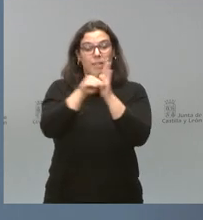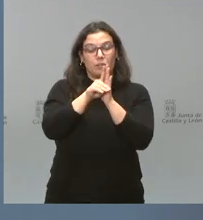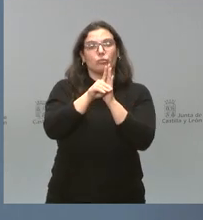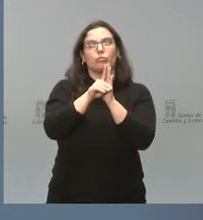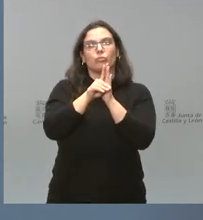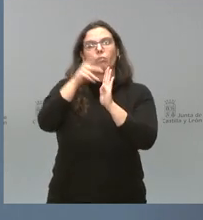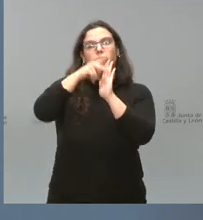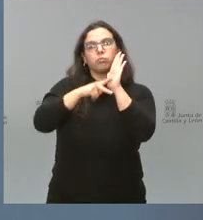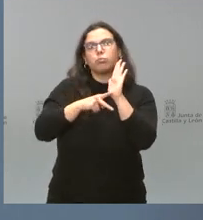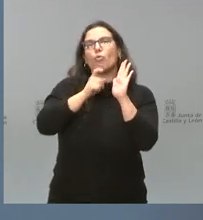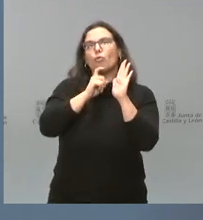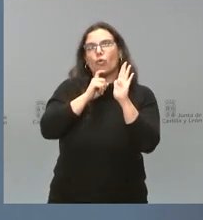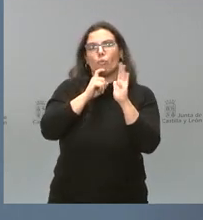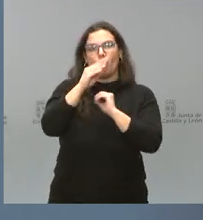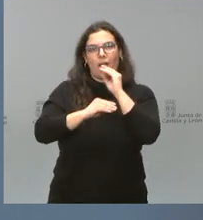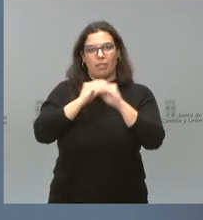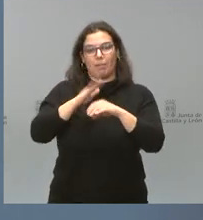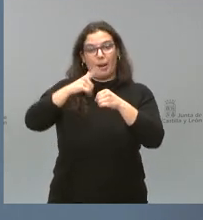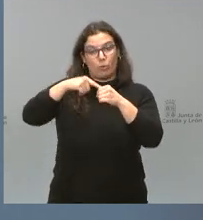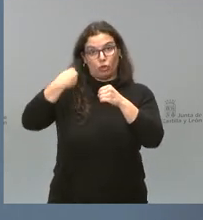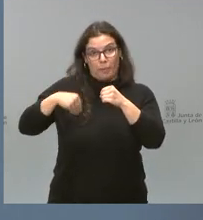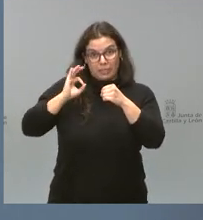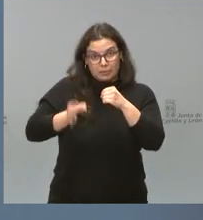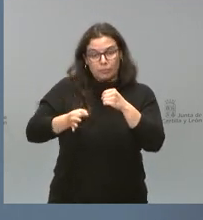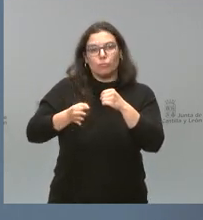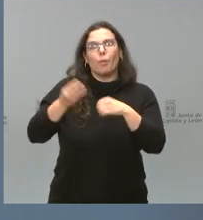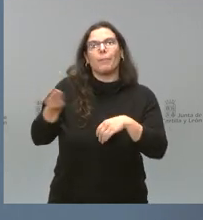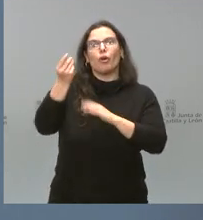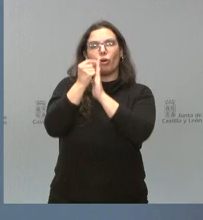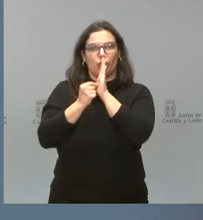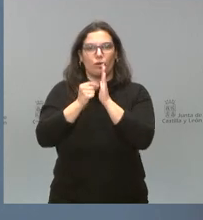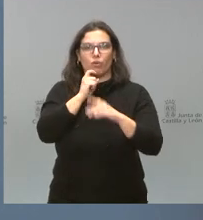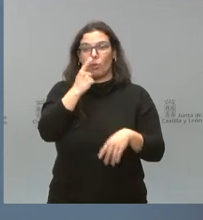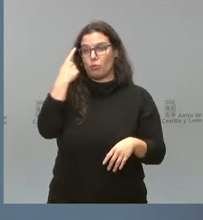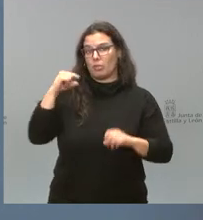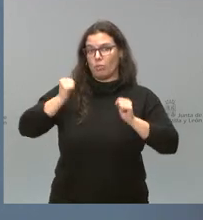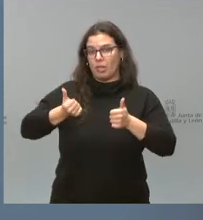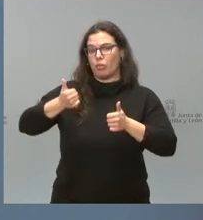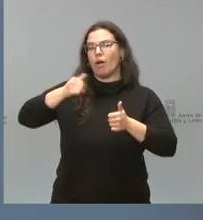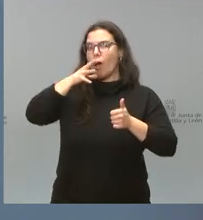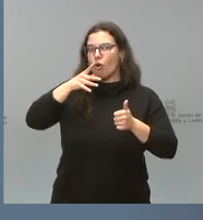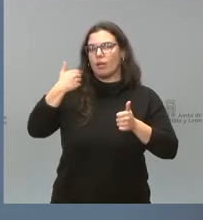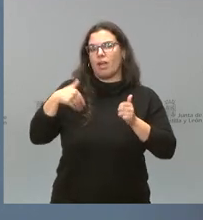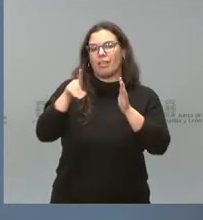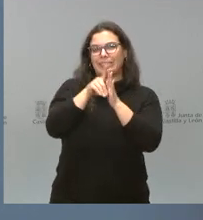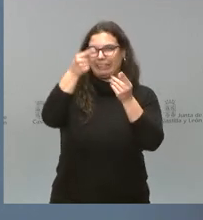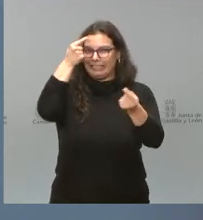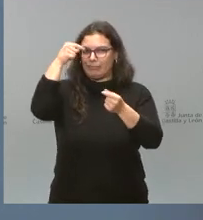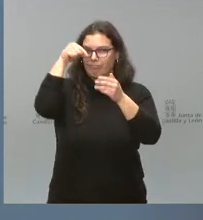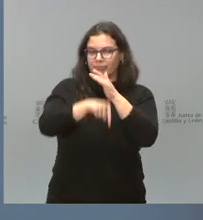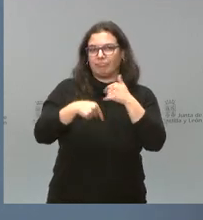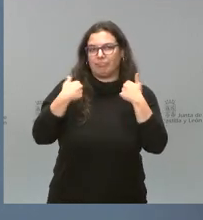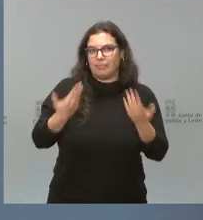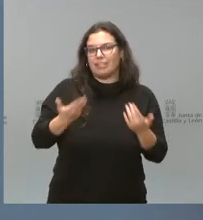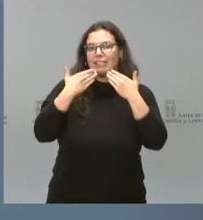esta carrera profesional, que ya se viene aplicando desde el año pasado y que se regula en mayor dimensión a través